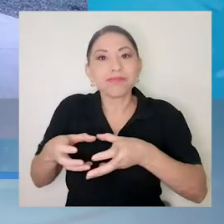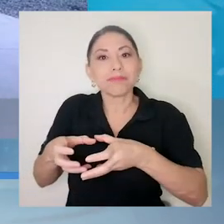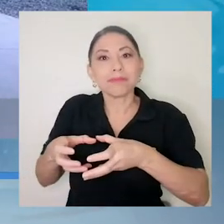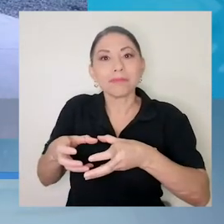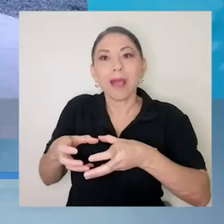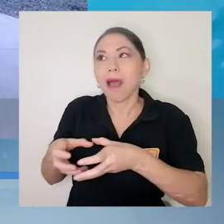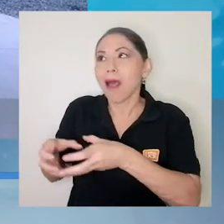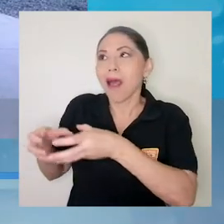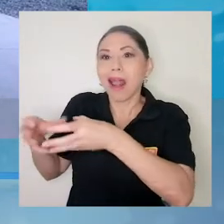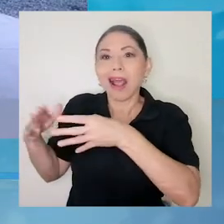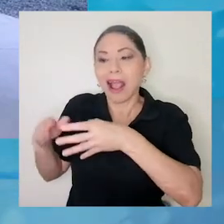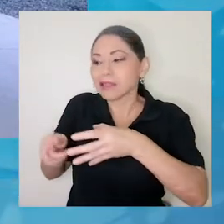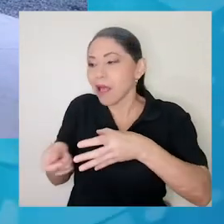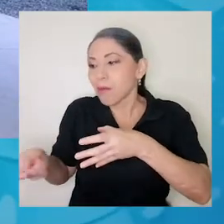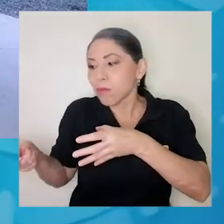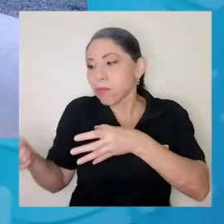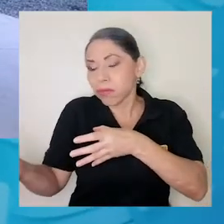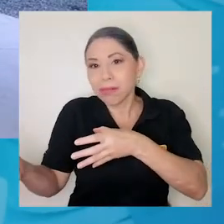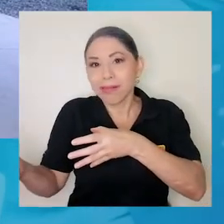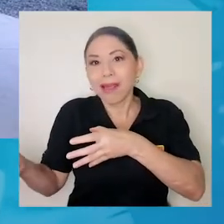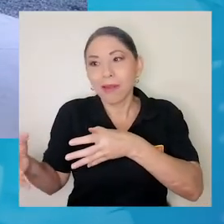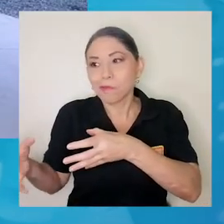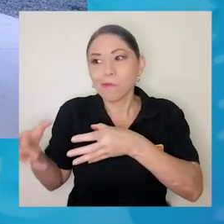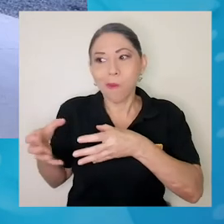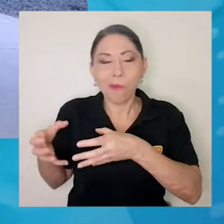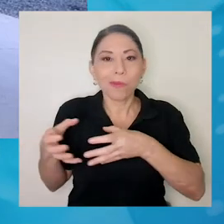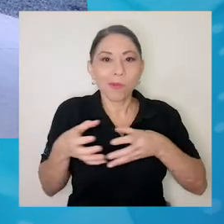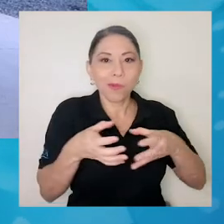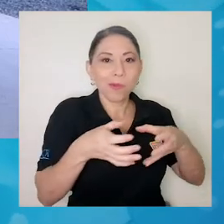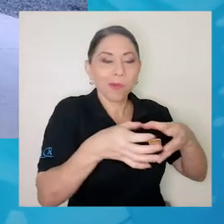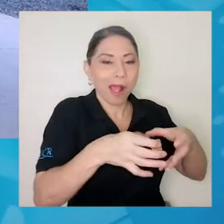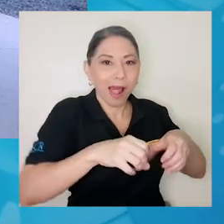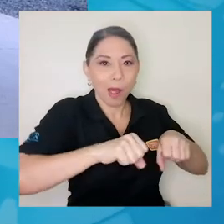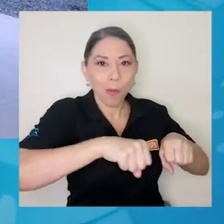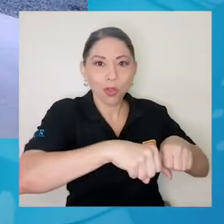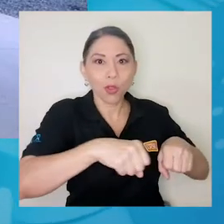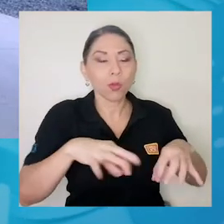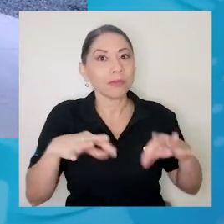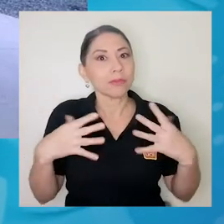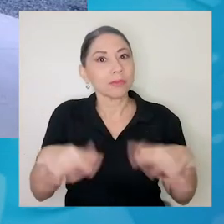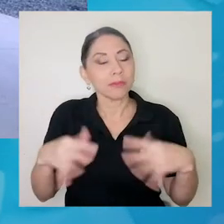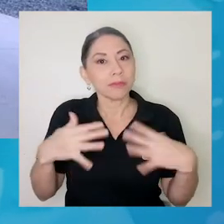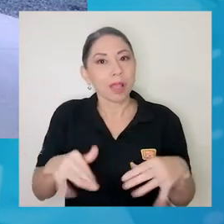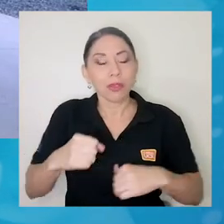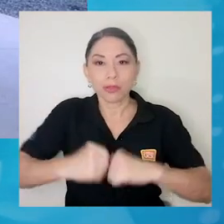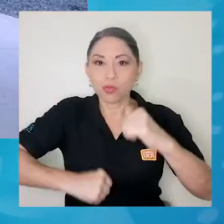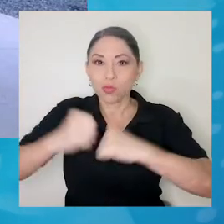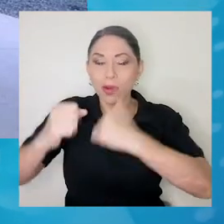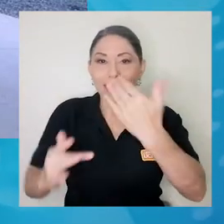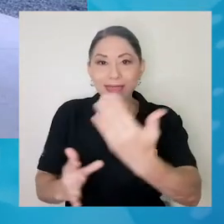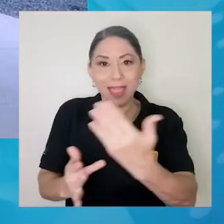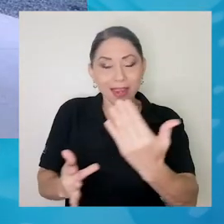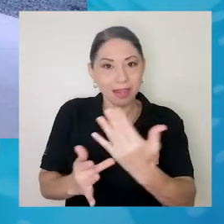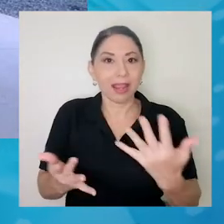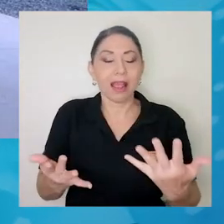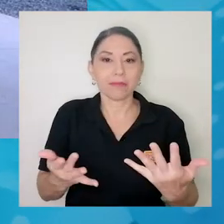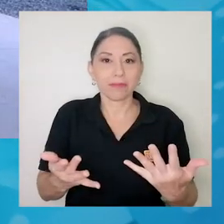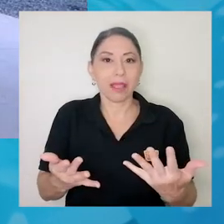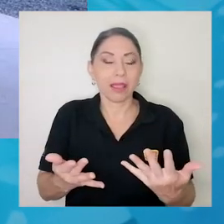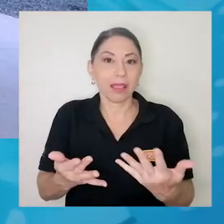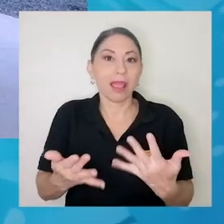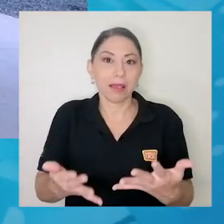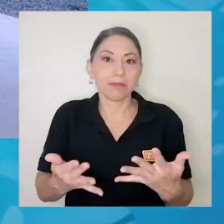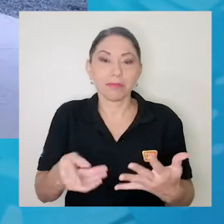en un enchufe normal de la casa y que la gente se la aguante. Entonces yo digo que es una estructura técnica y de producción